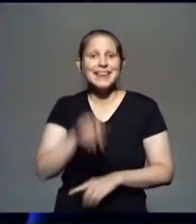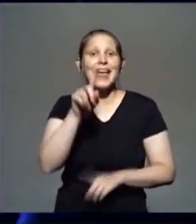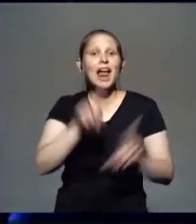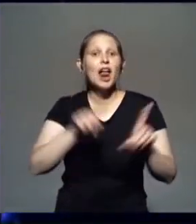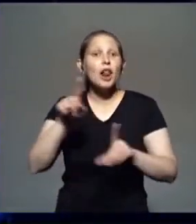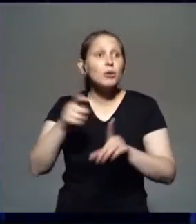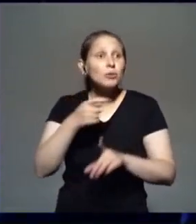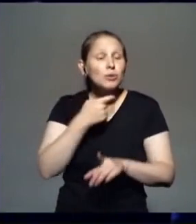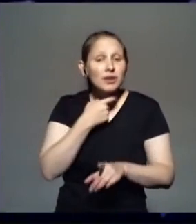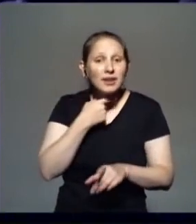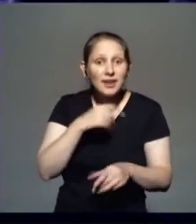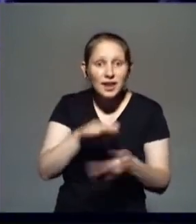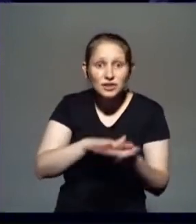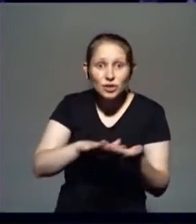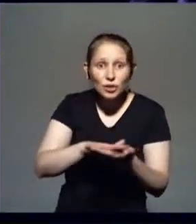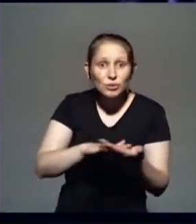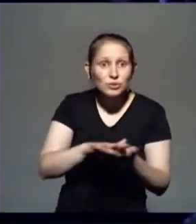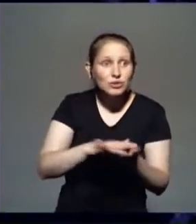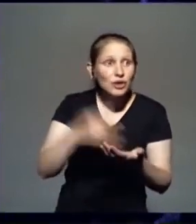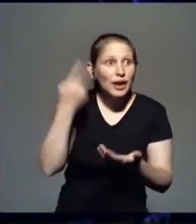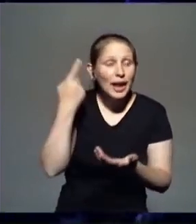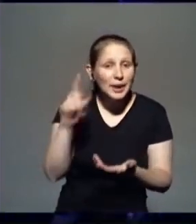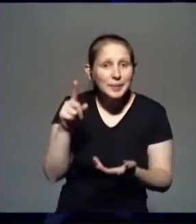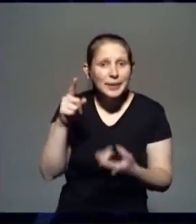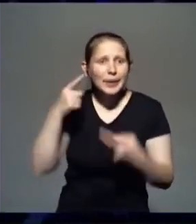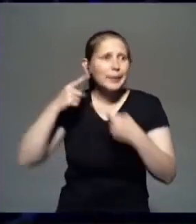Sí, yo me equivoqué. Pero vos.